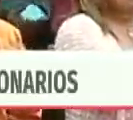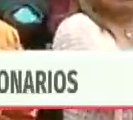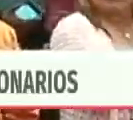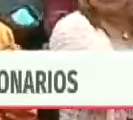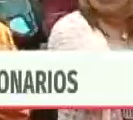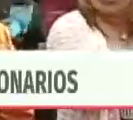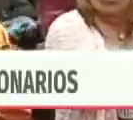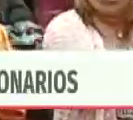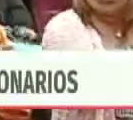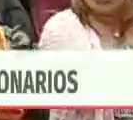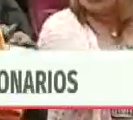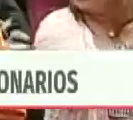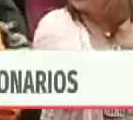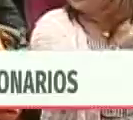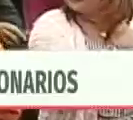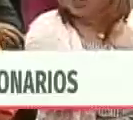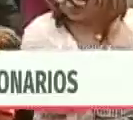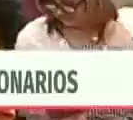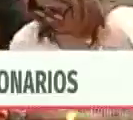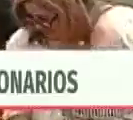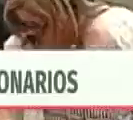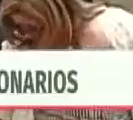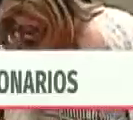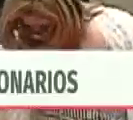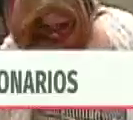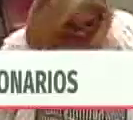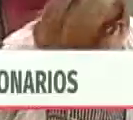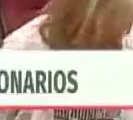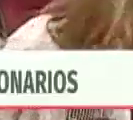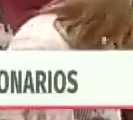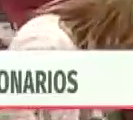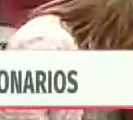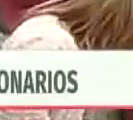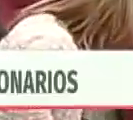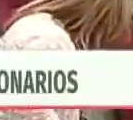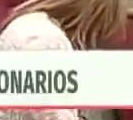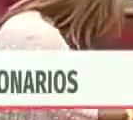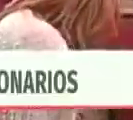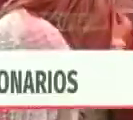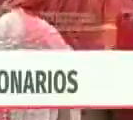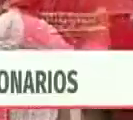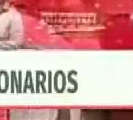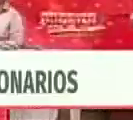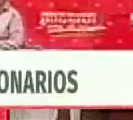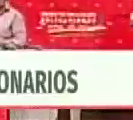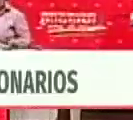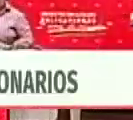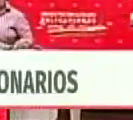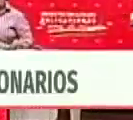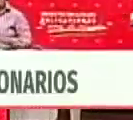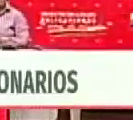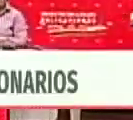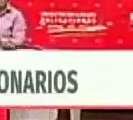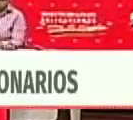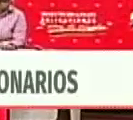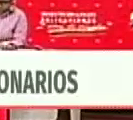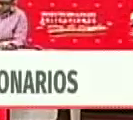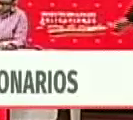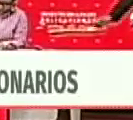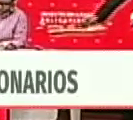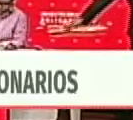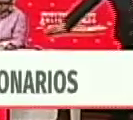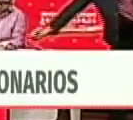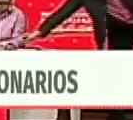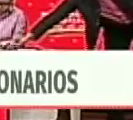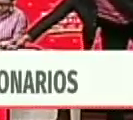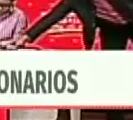una estructura que ustedes mismos establezcan. Es un tema que he estado hablando